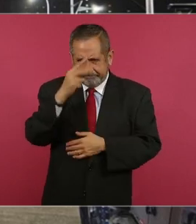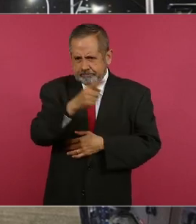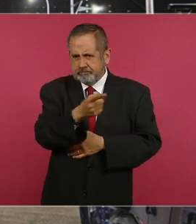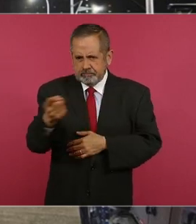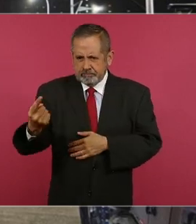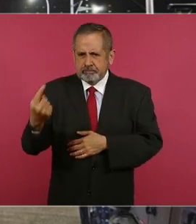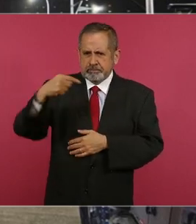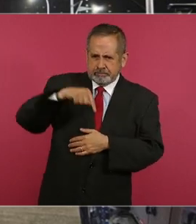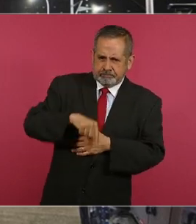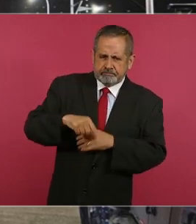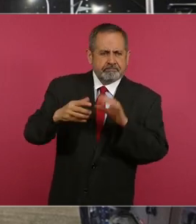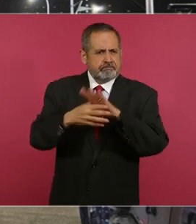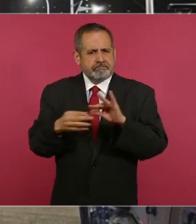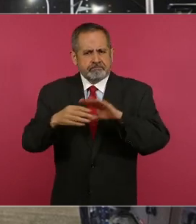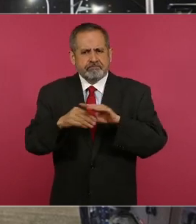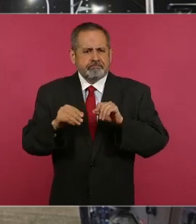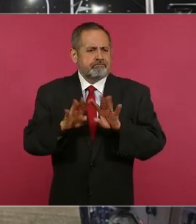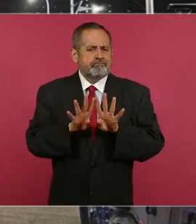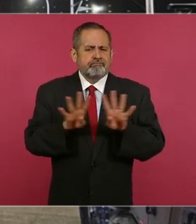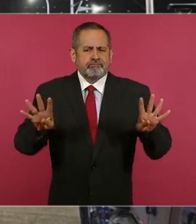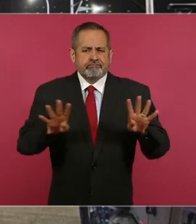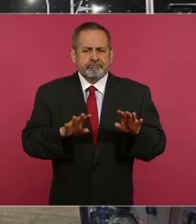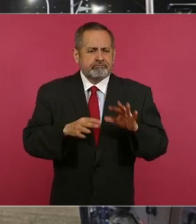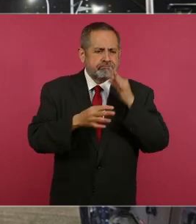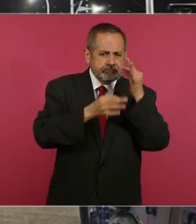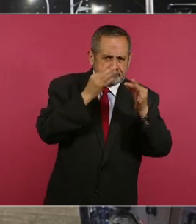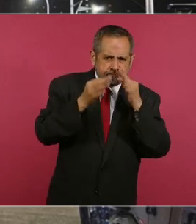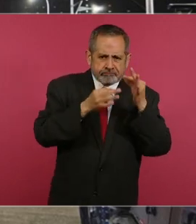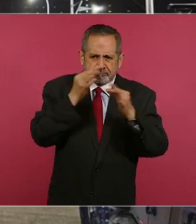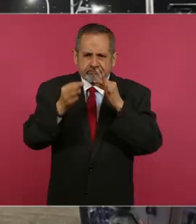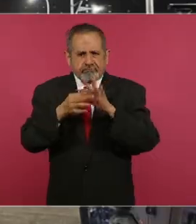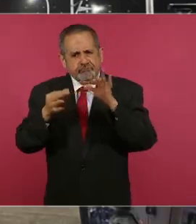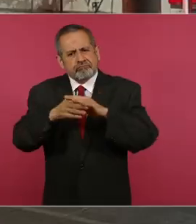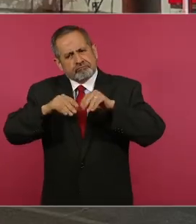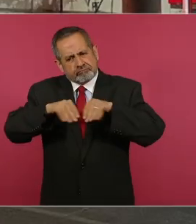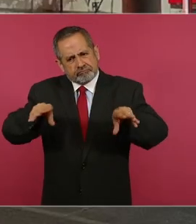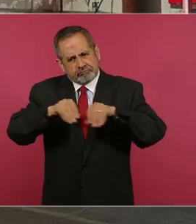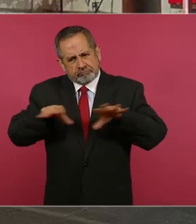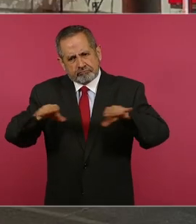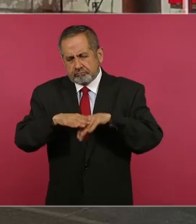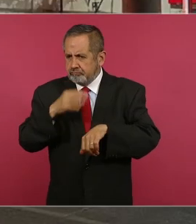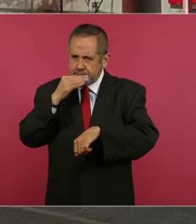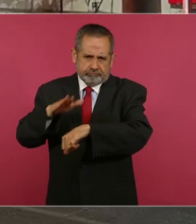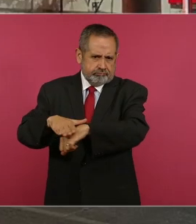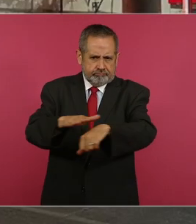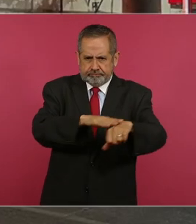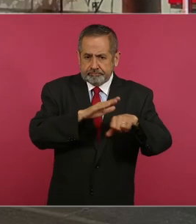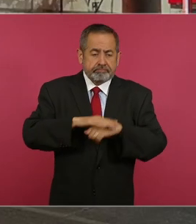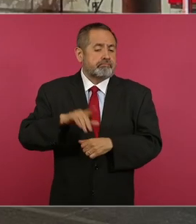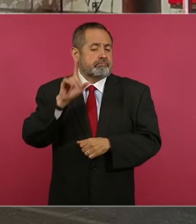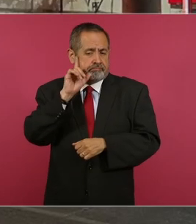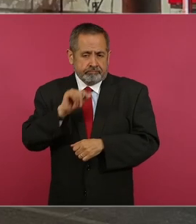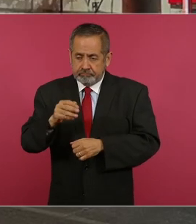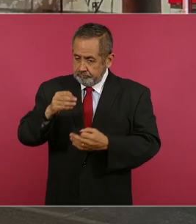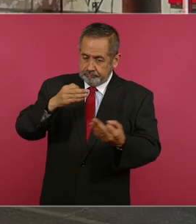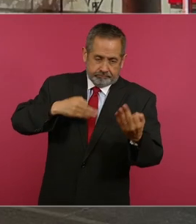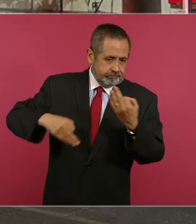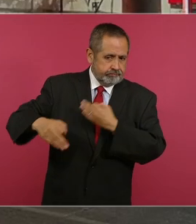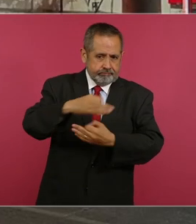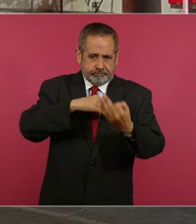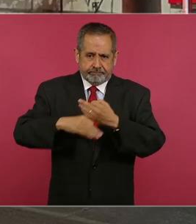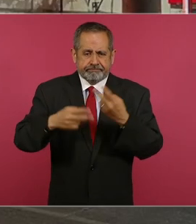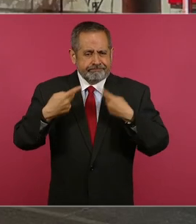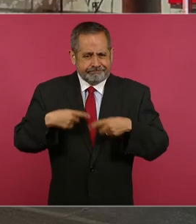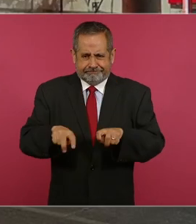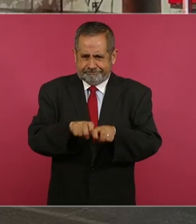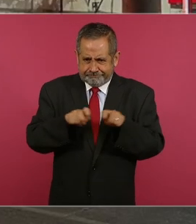Bueno, van a estar todos los miembros del gabinete, de una vez lo doy a conocer mañana, todos los miembros del